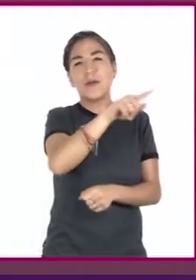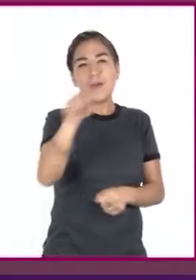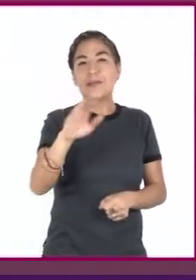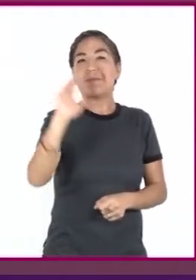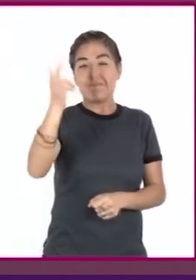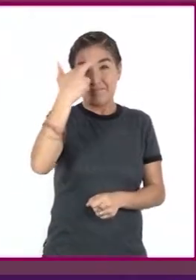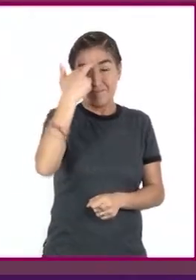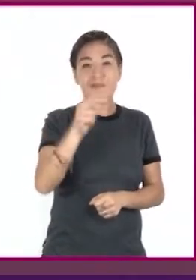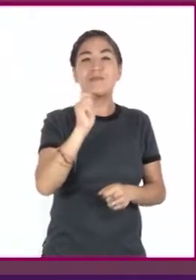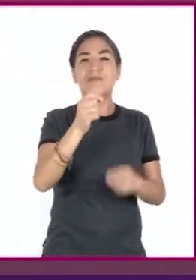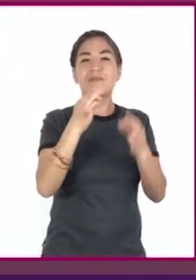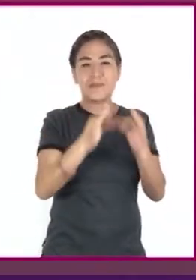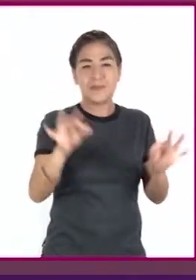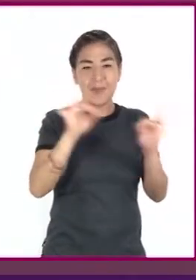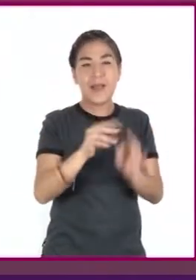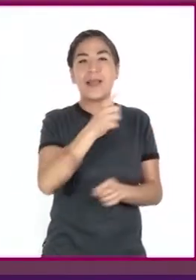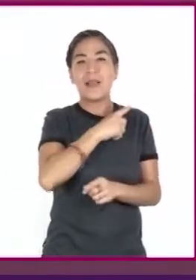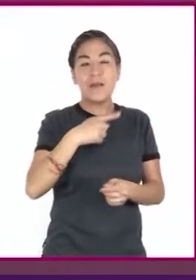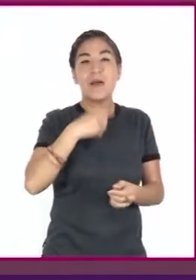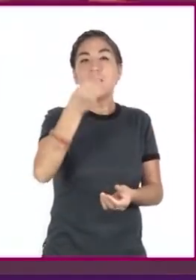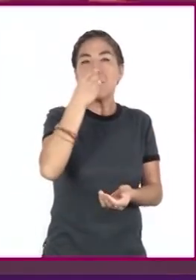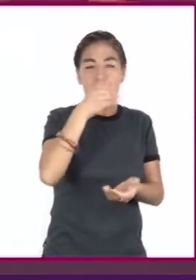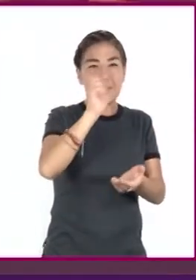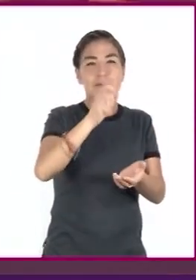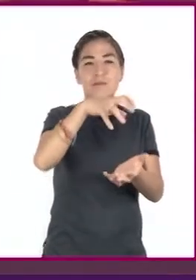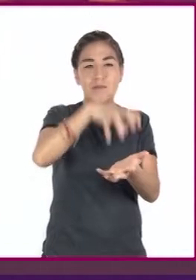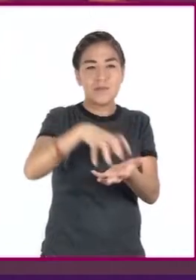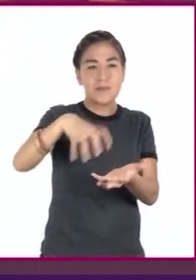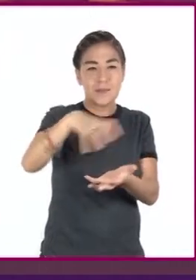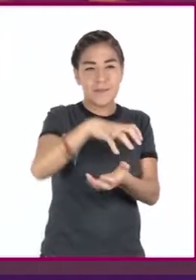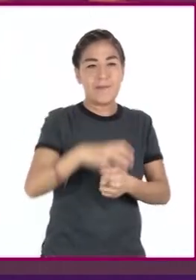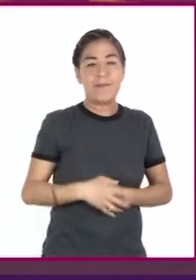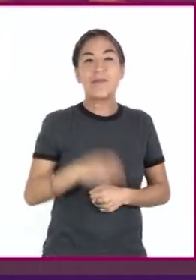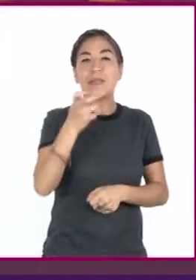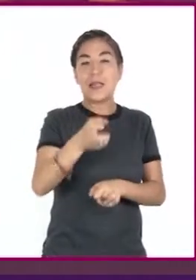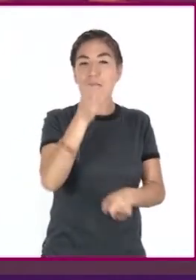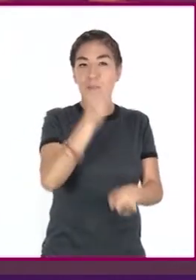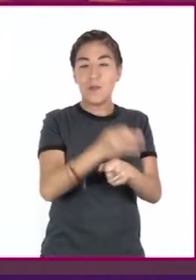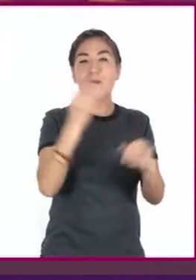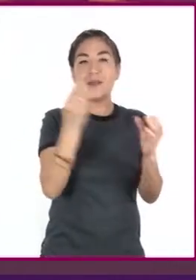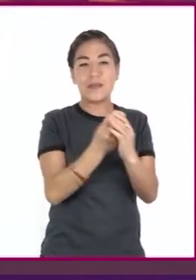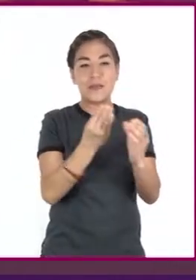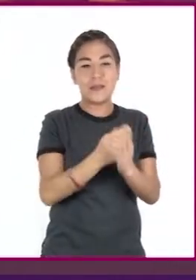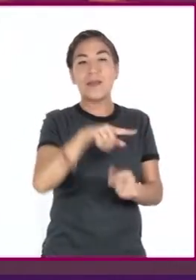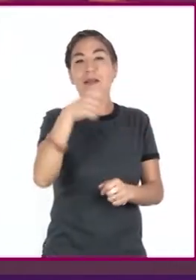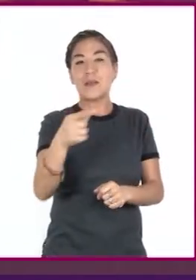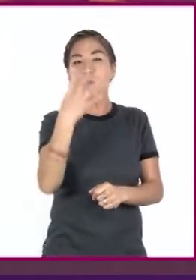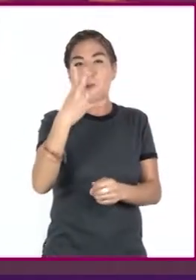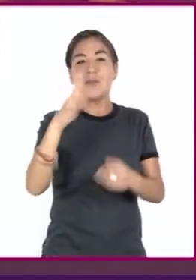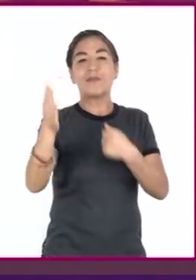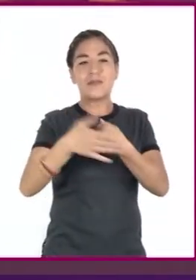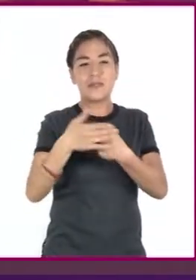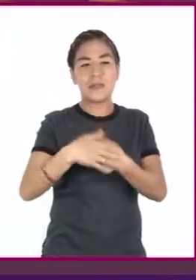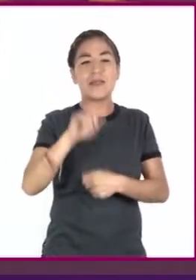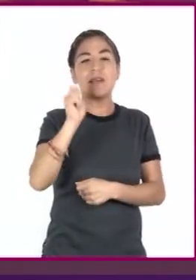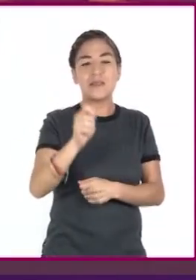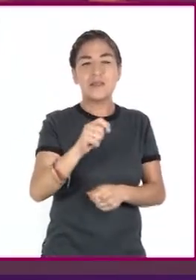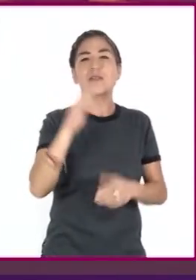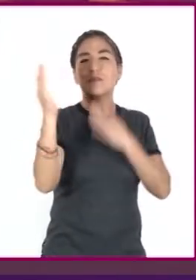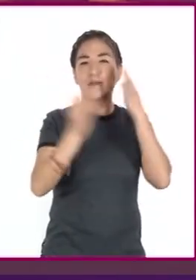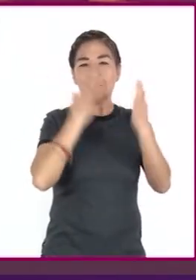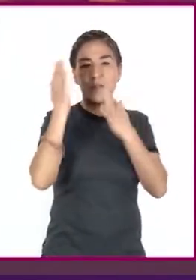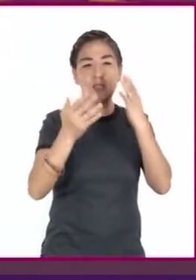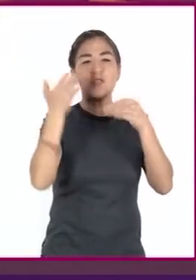muy importante, se deben medir las porciones. A partir de esta sesión y las cuatro siguientes, vamos a repasar lo que hemos